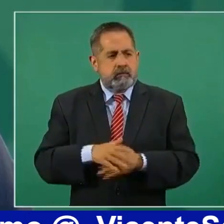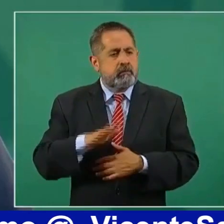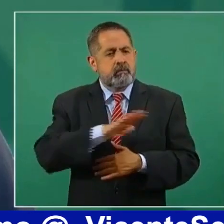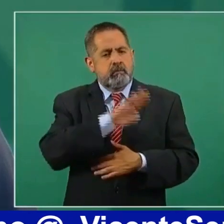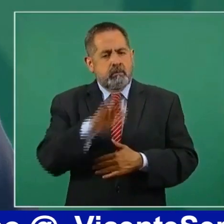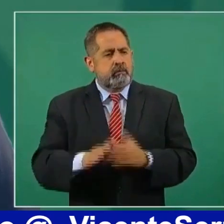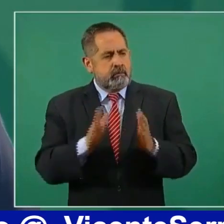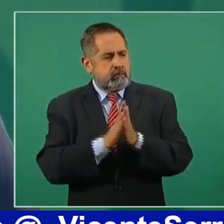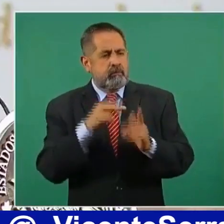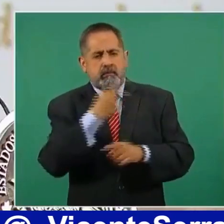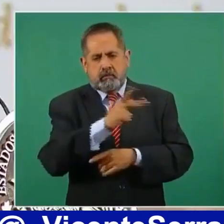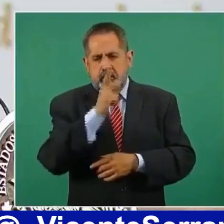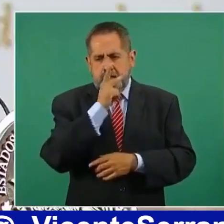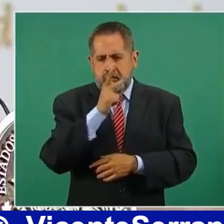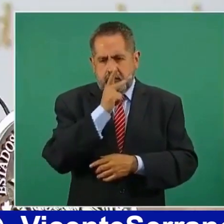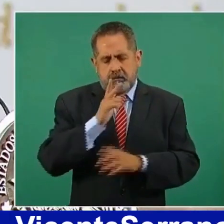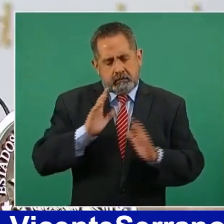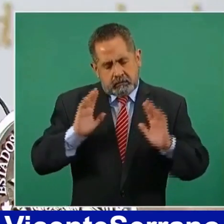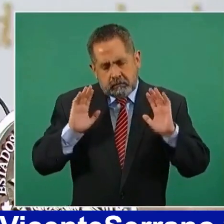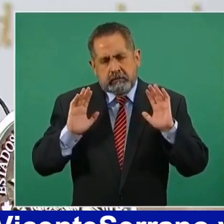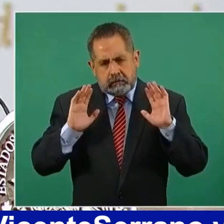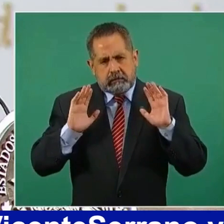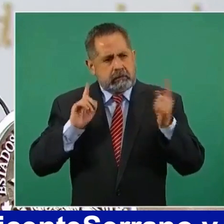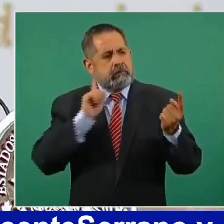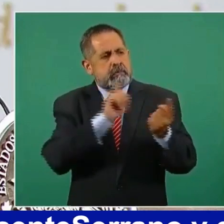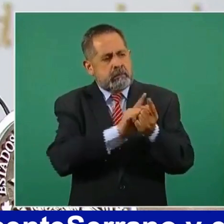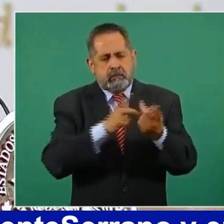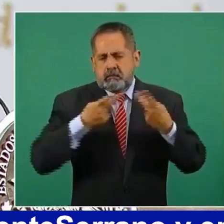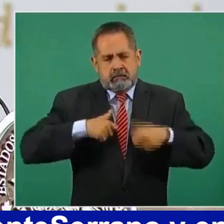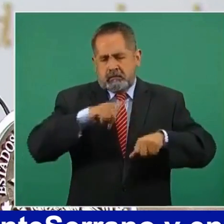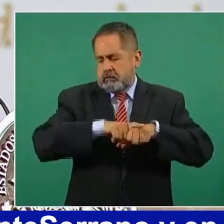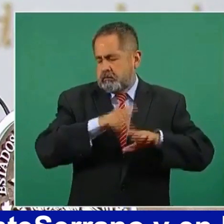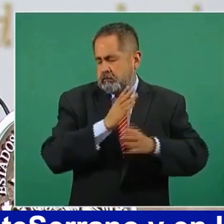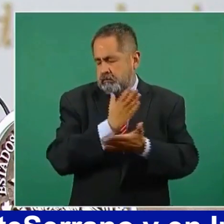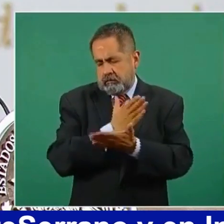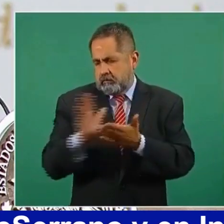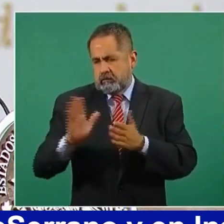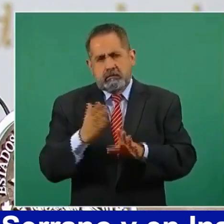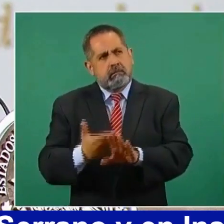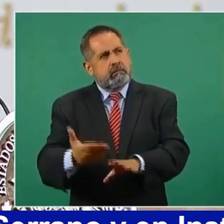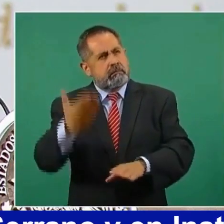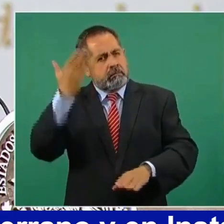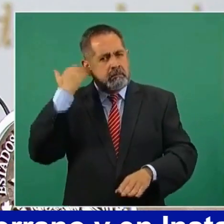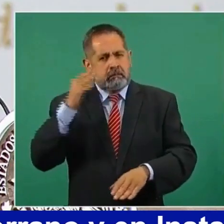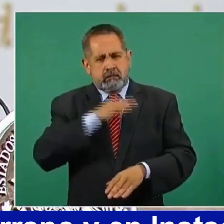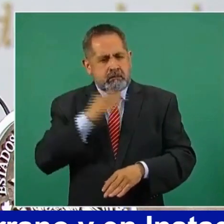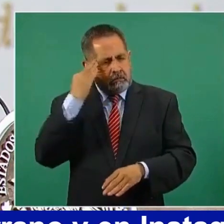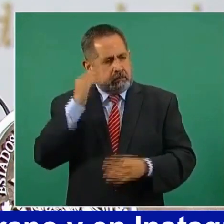falleció su papá, pero eso pues ya tiene tiempo,